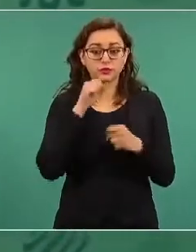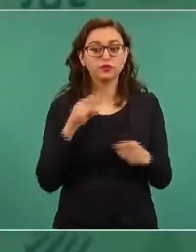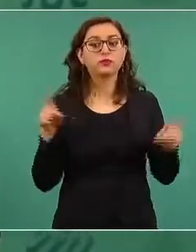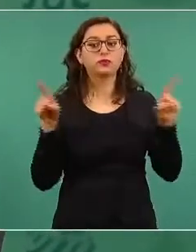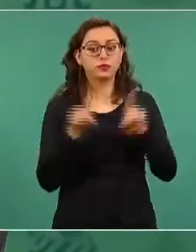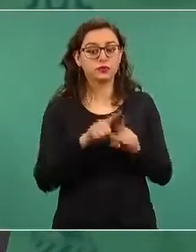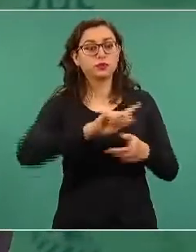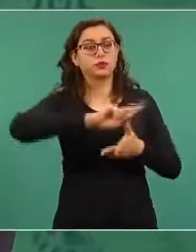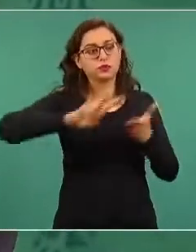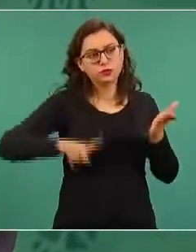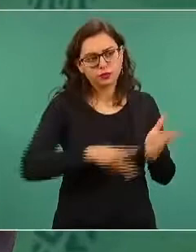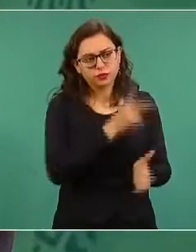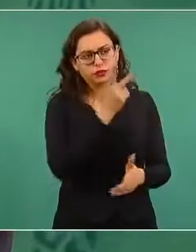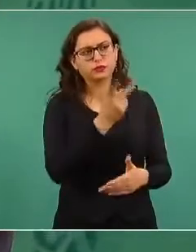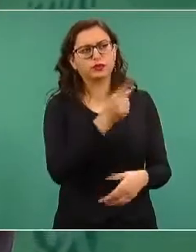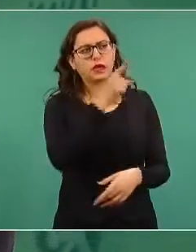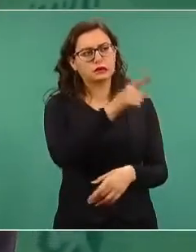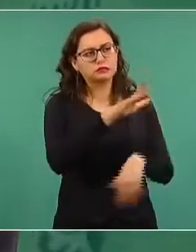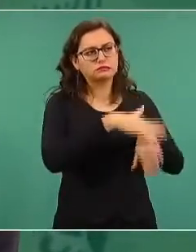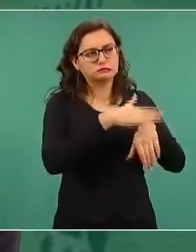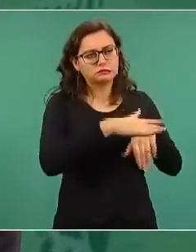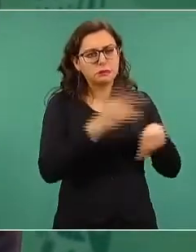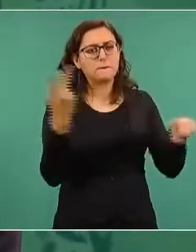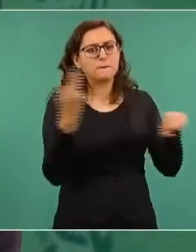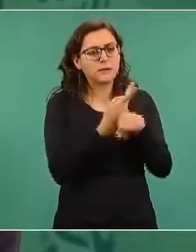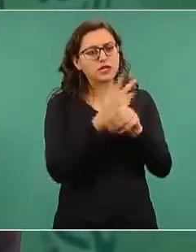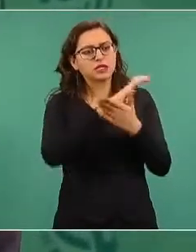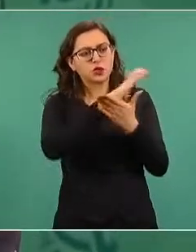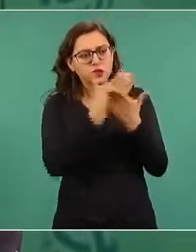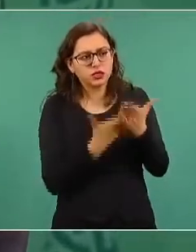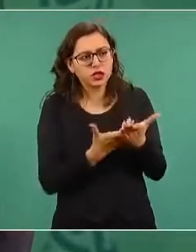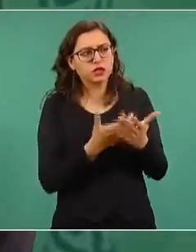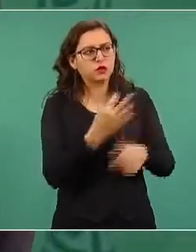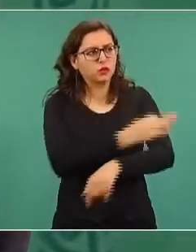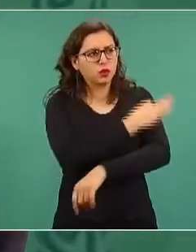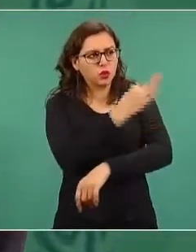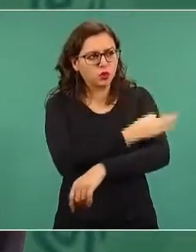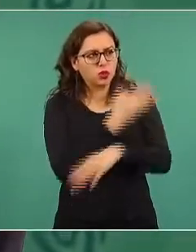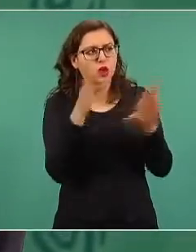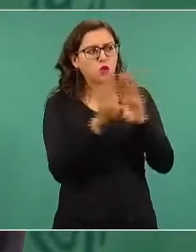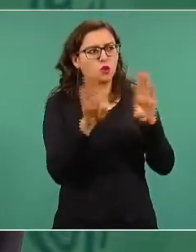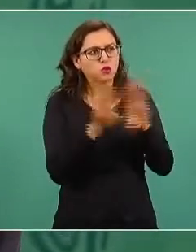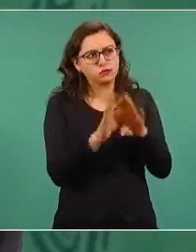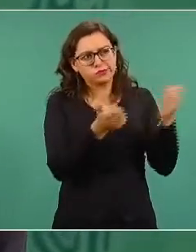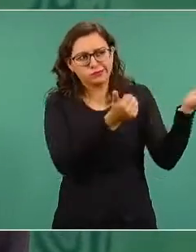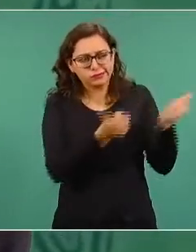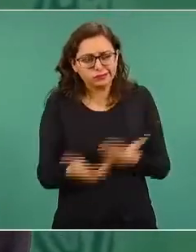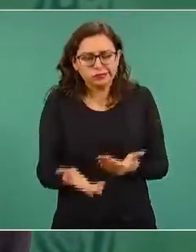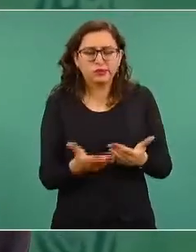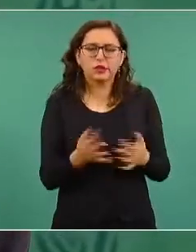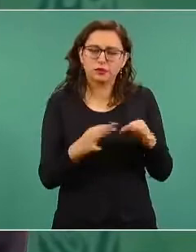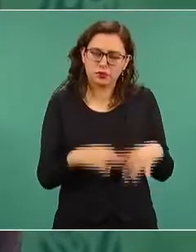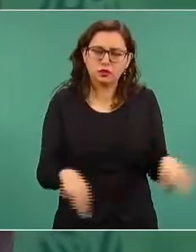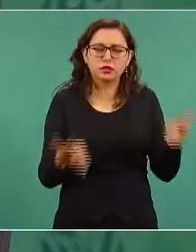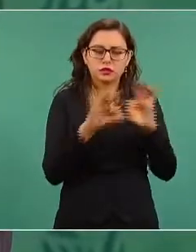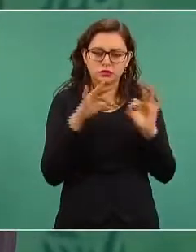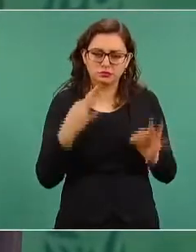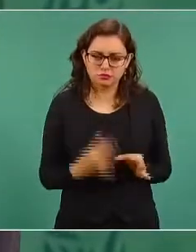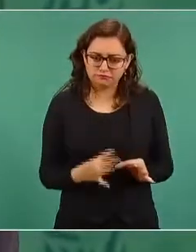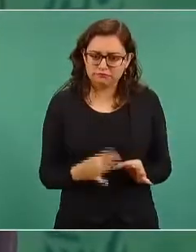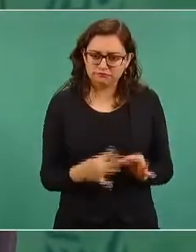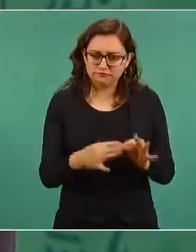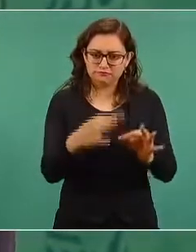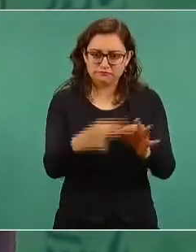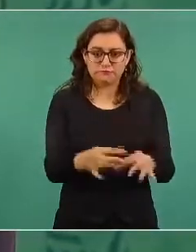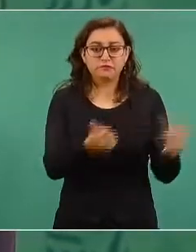el contrato que tenemos para que no nos falten las dosis y podamos